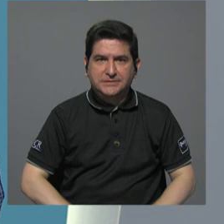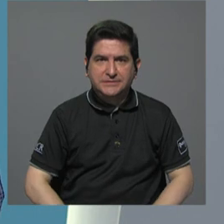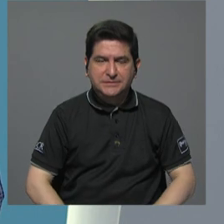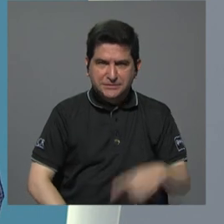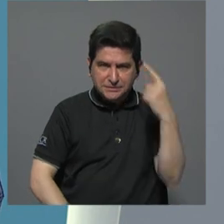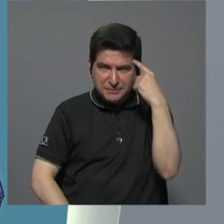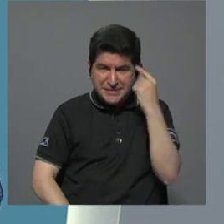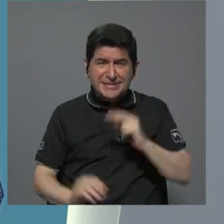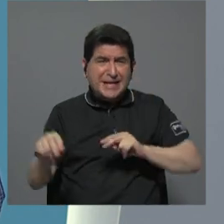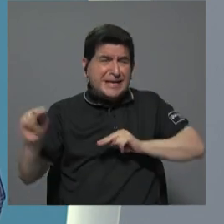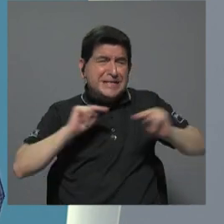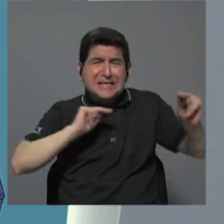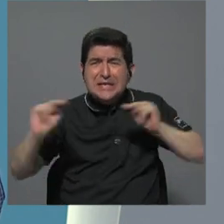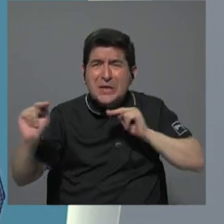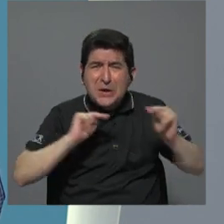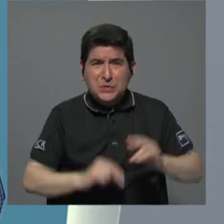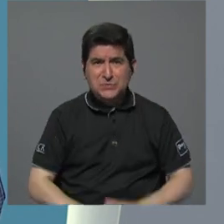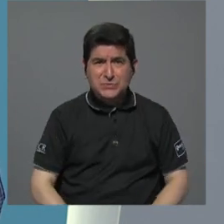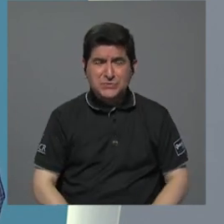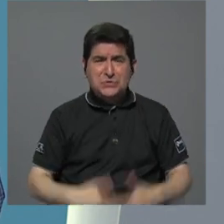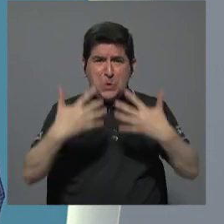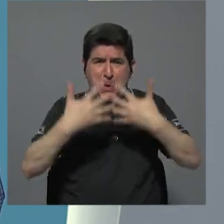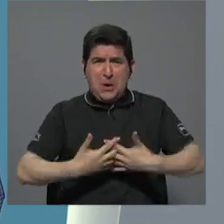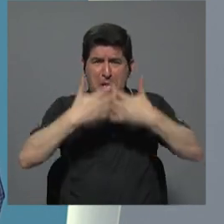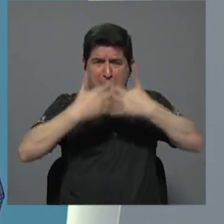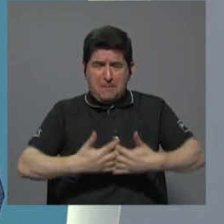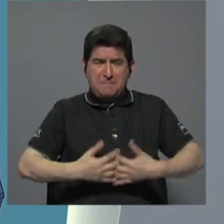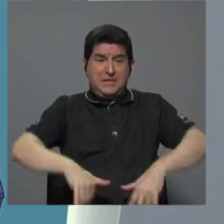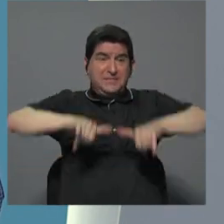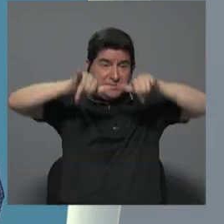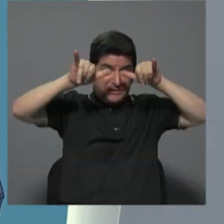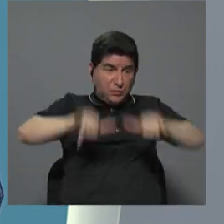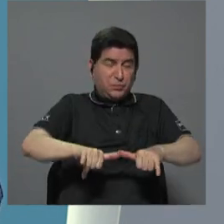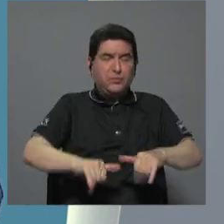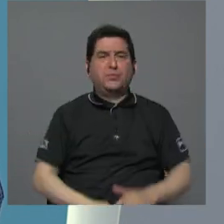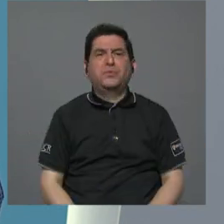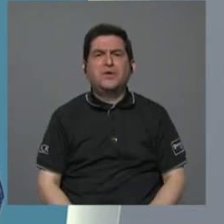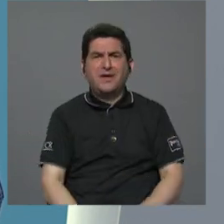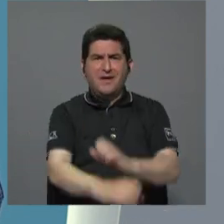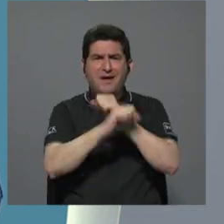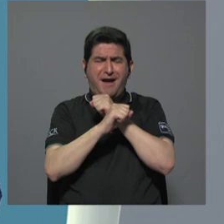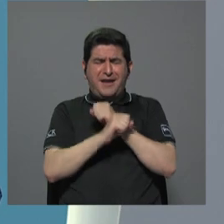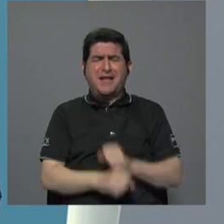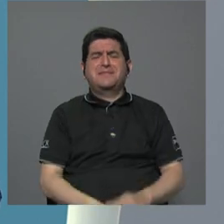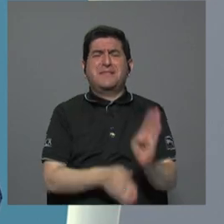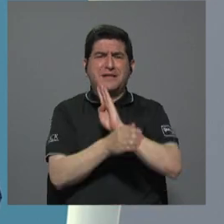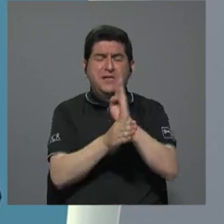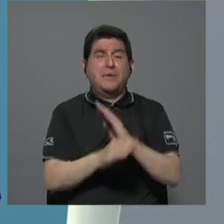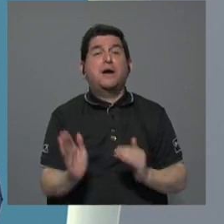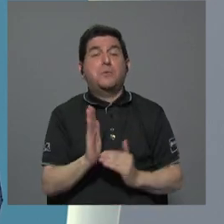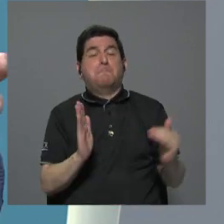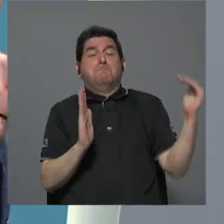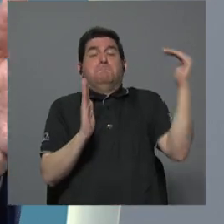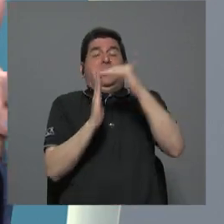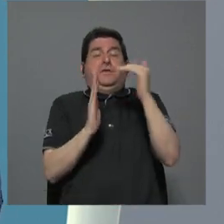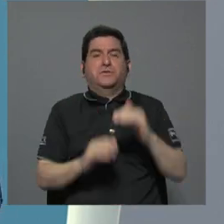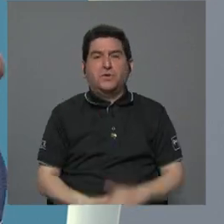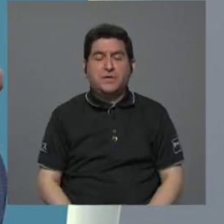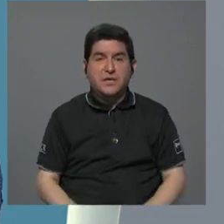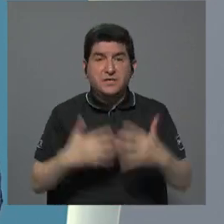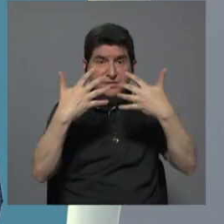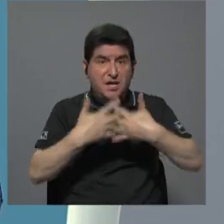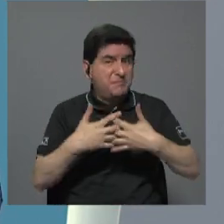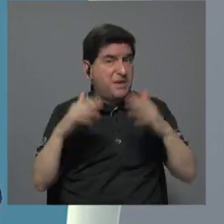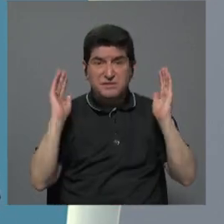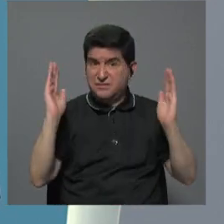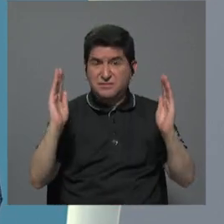Pensemos que esto es un negocio donde las empresas tienen que sostener garantías bancarias multimillonarias. Y si usted tiene una empresa que no